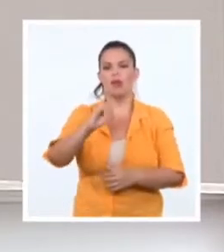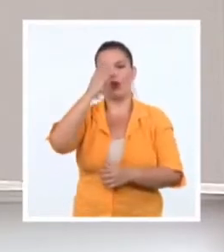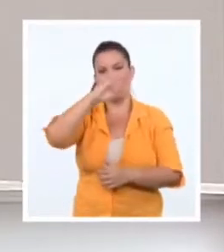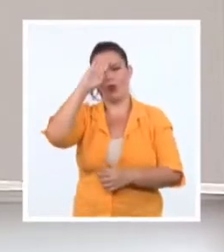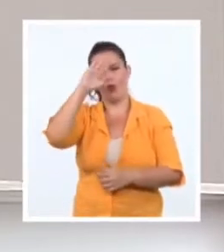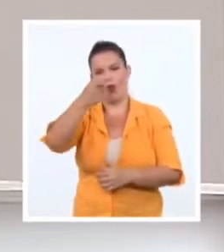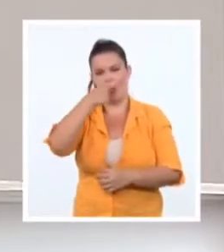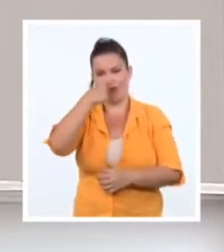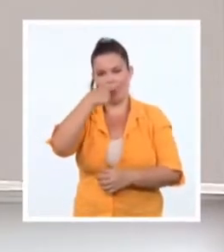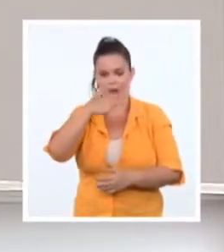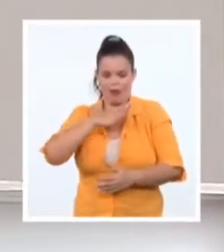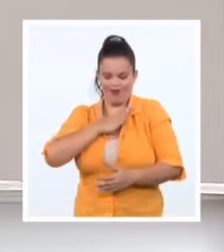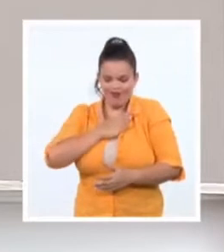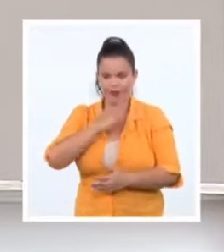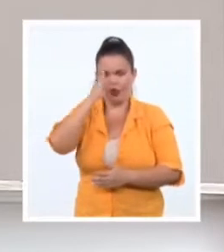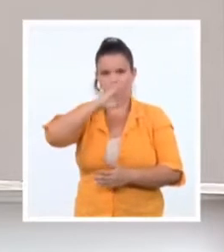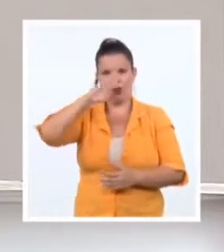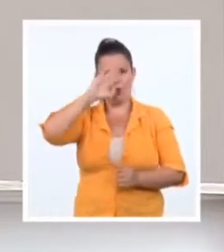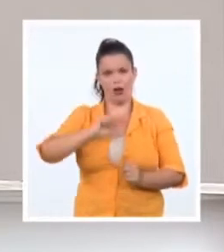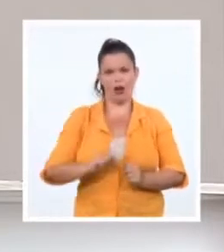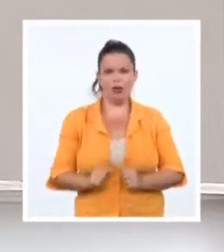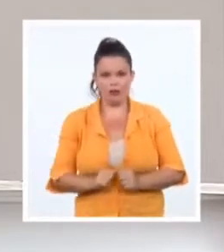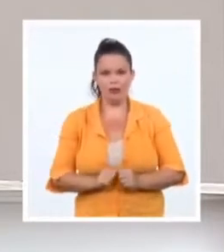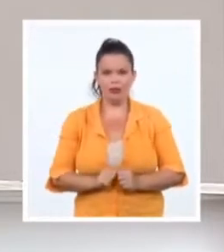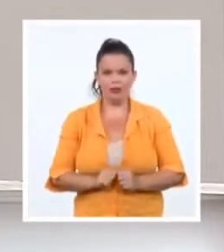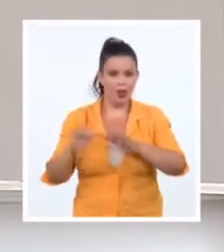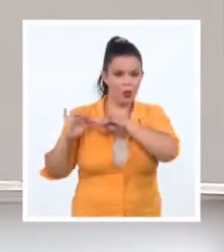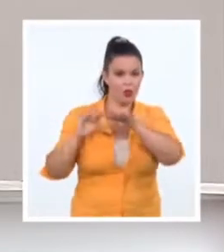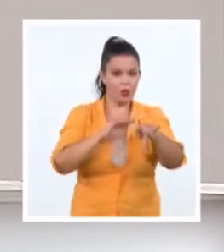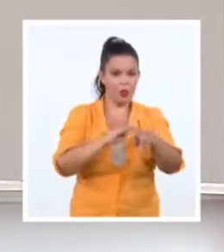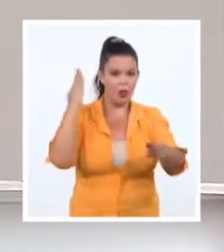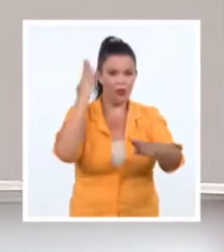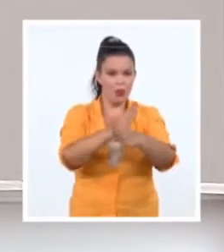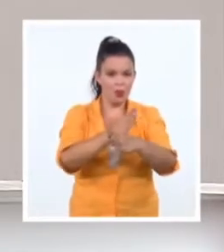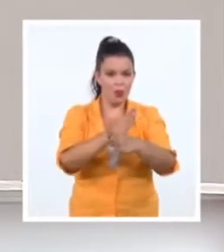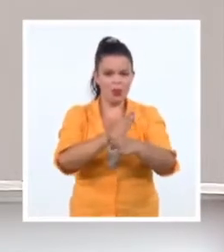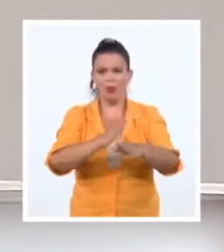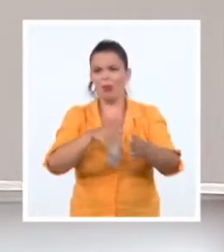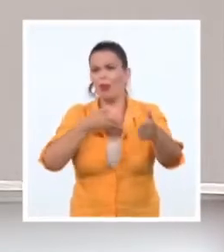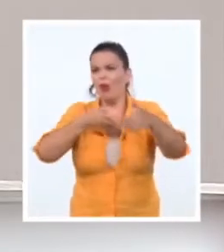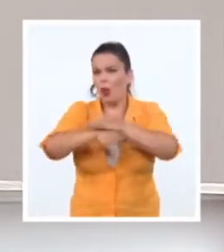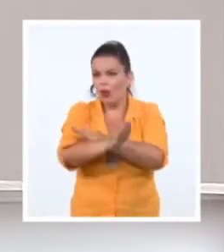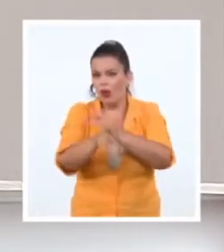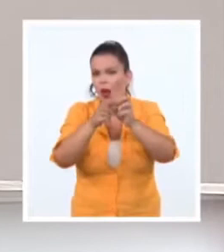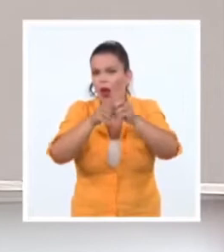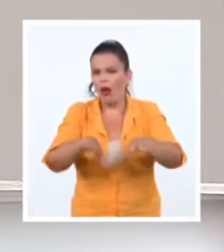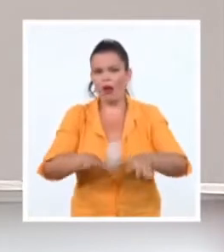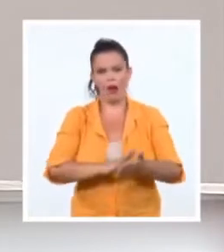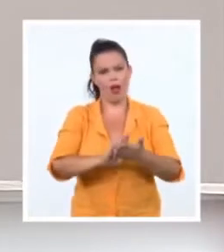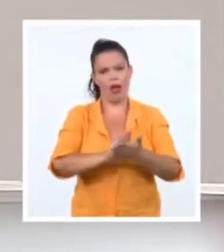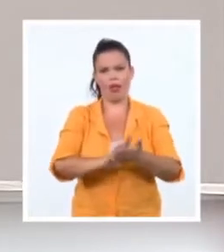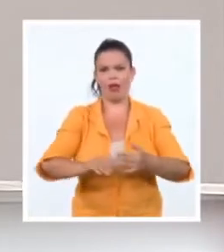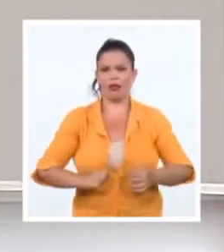genuinamente cubana. No podrán impedir el tránsito hacia una nueva normalidad,